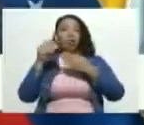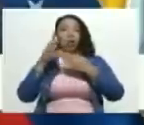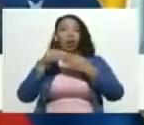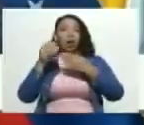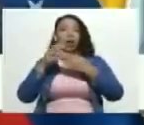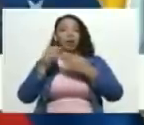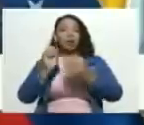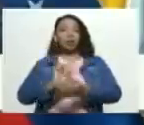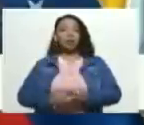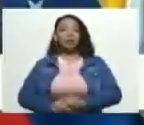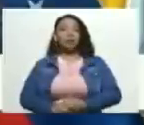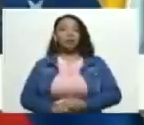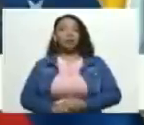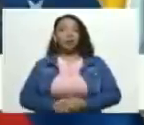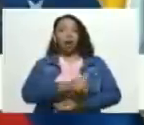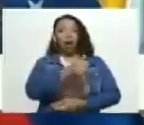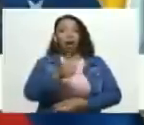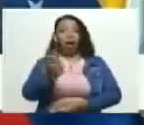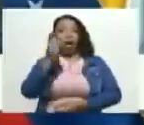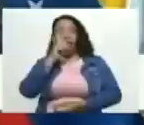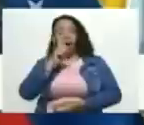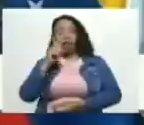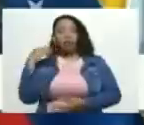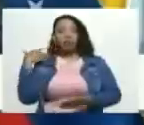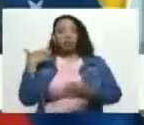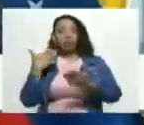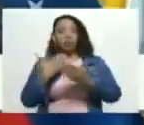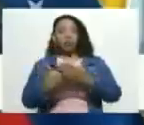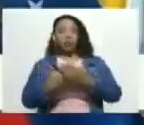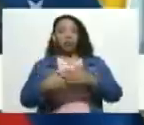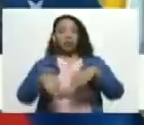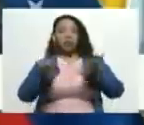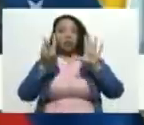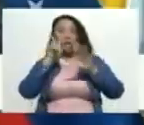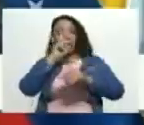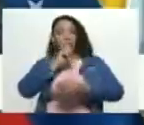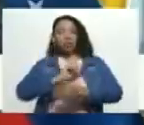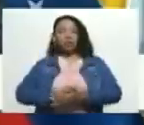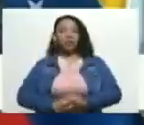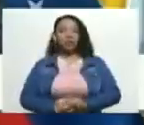cada año durante los siguientes siete años